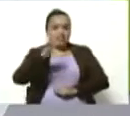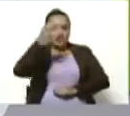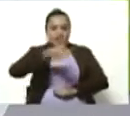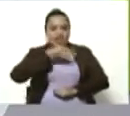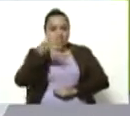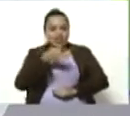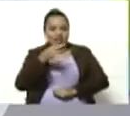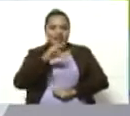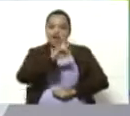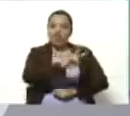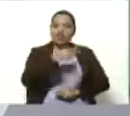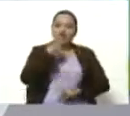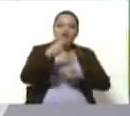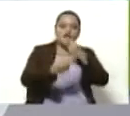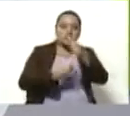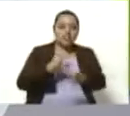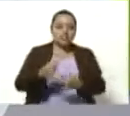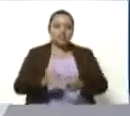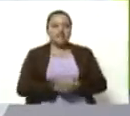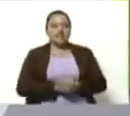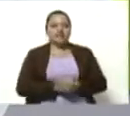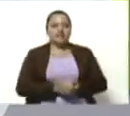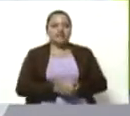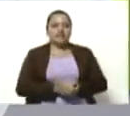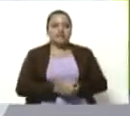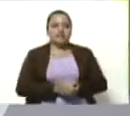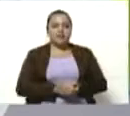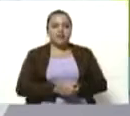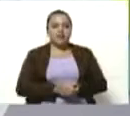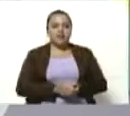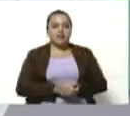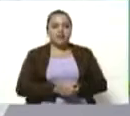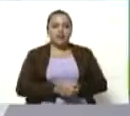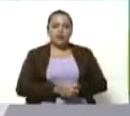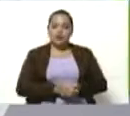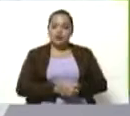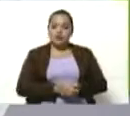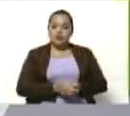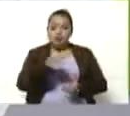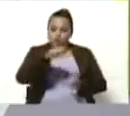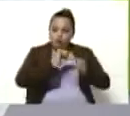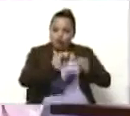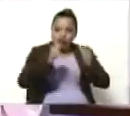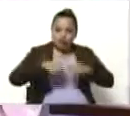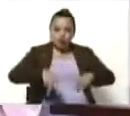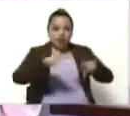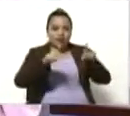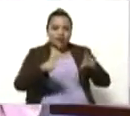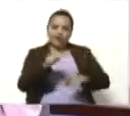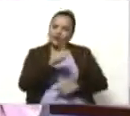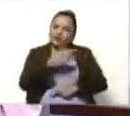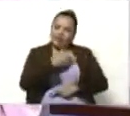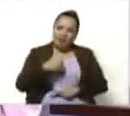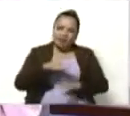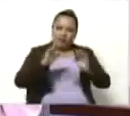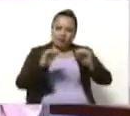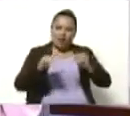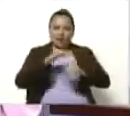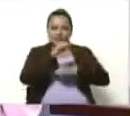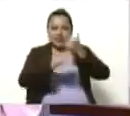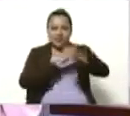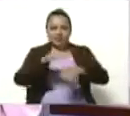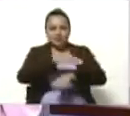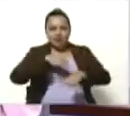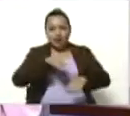Freddy Ñañez y Biel Ciarias. Así que no pierda usted la oportunidad, así como nosotros no queremos despedirla, viceministra, sin que antes usted nuevamente